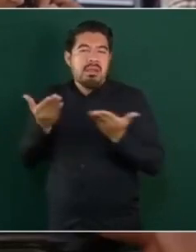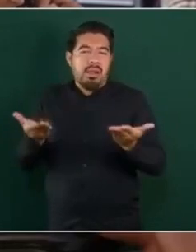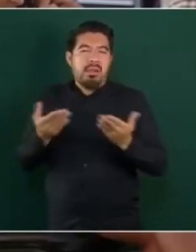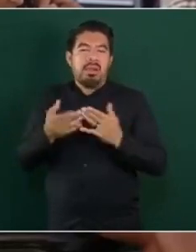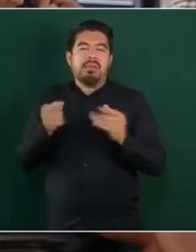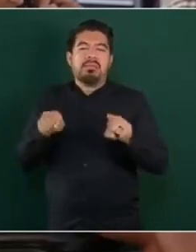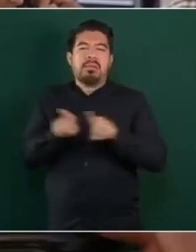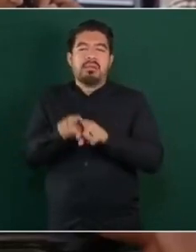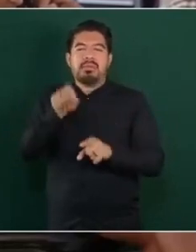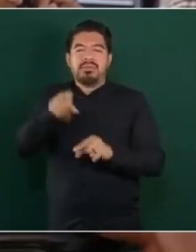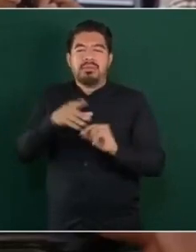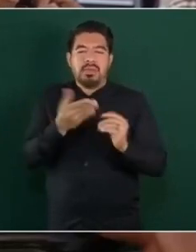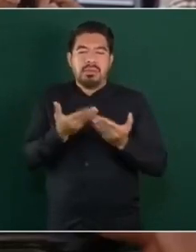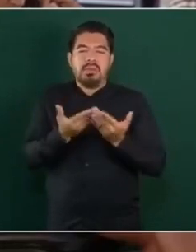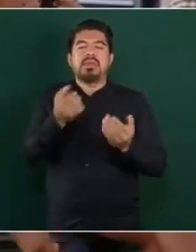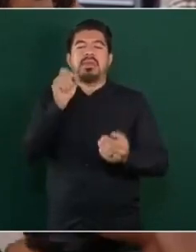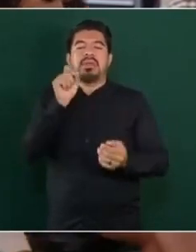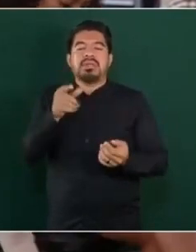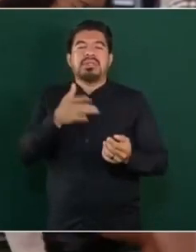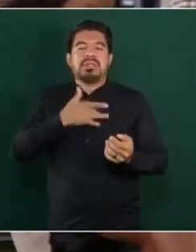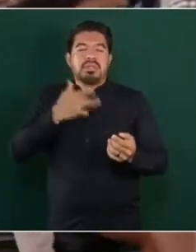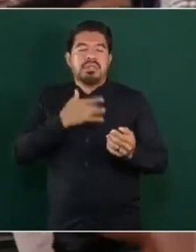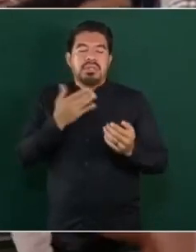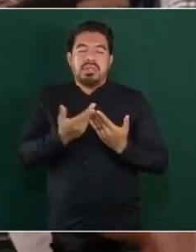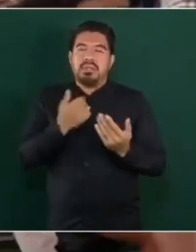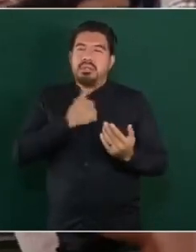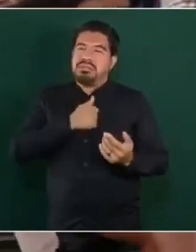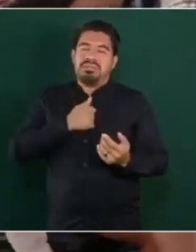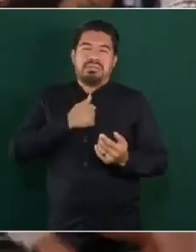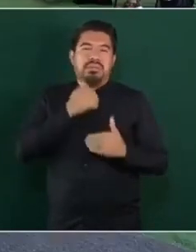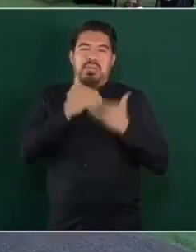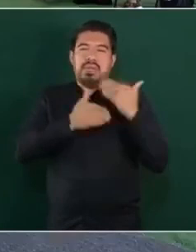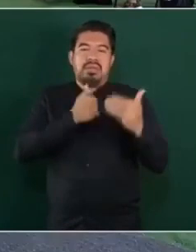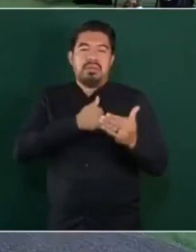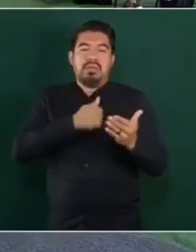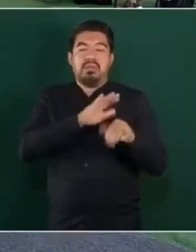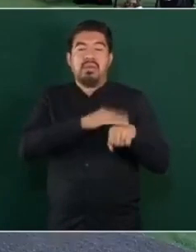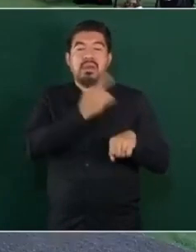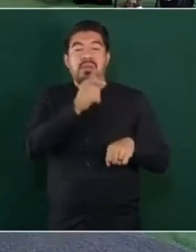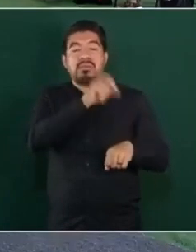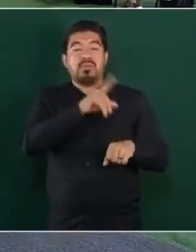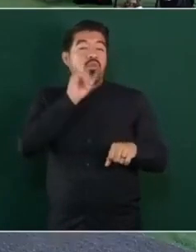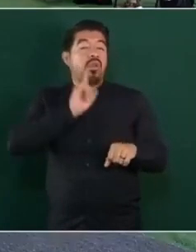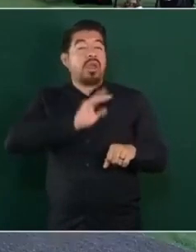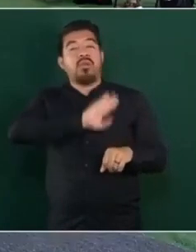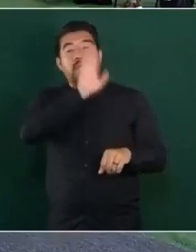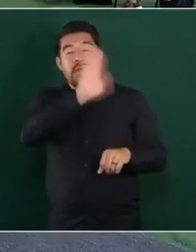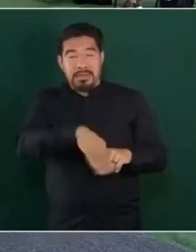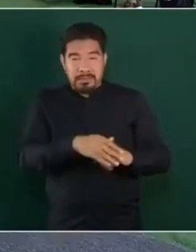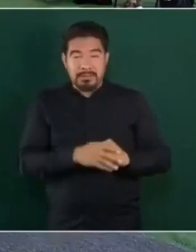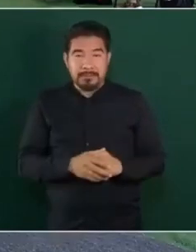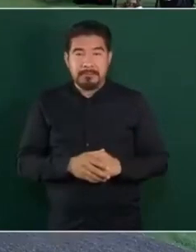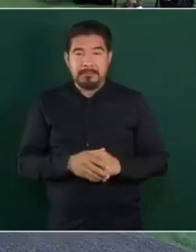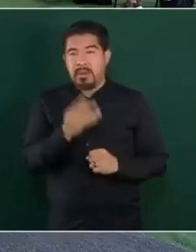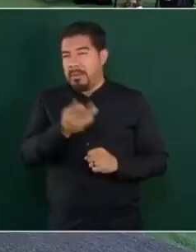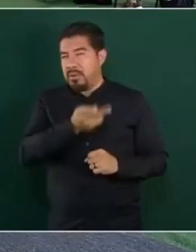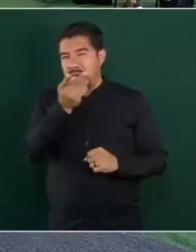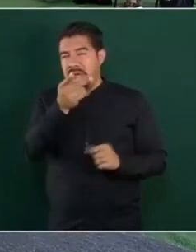lamenta como el caso de la adolescente. Preguntarle esto, presidente, primeramente. Bueno, yo